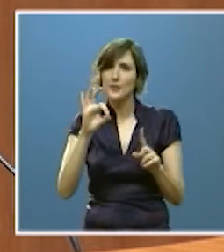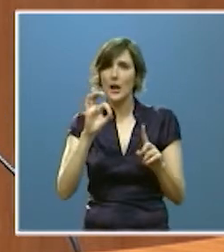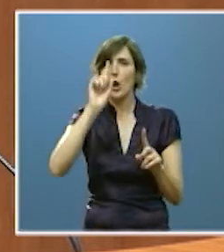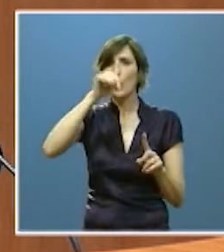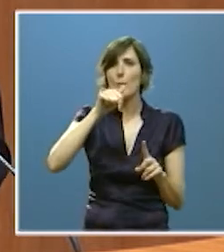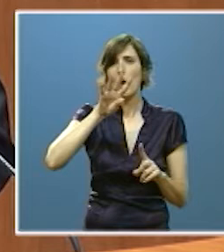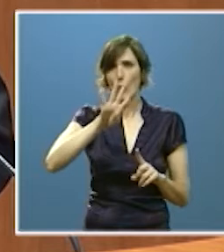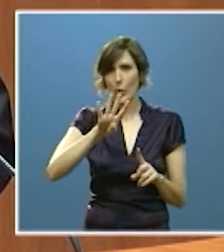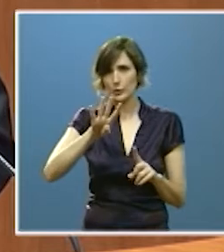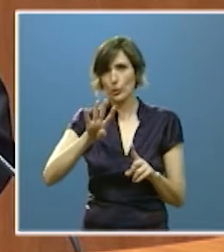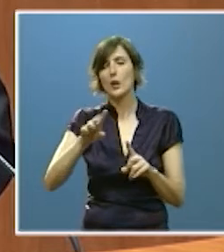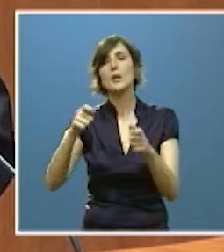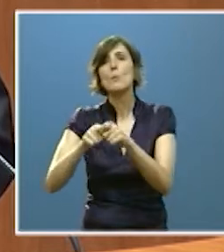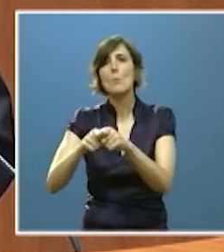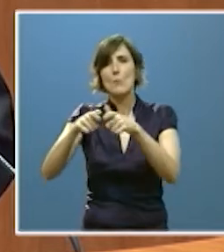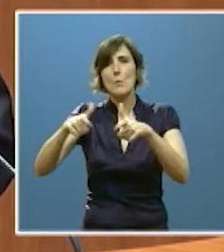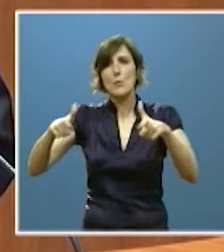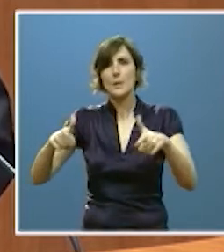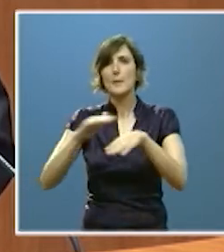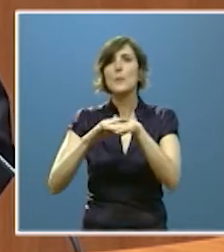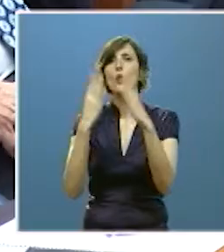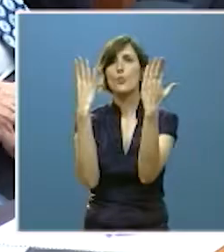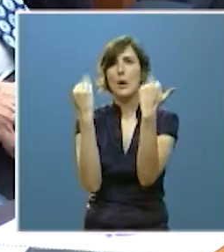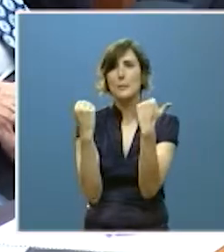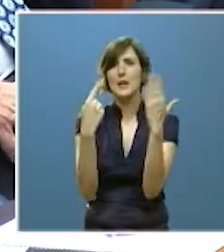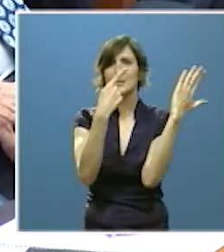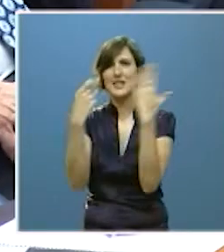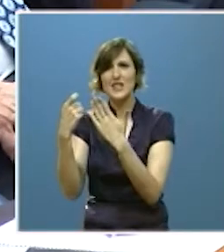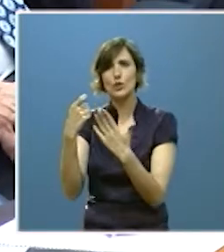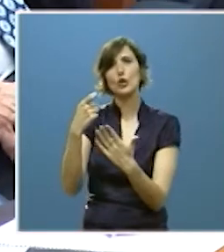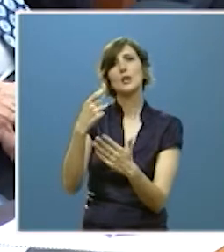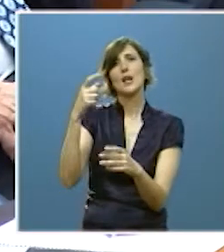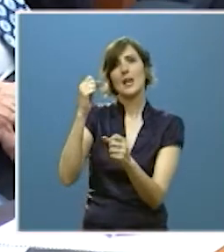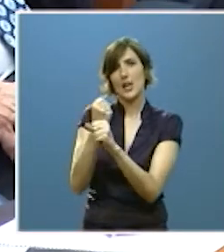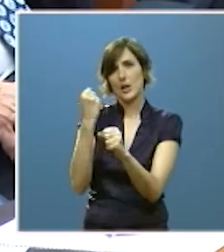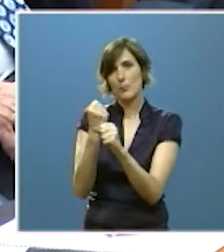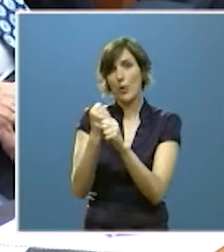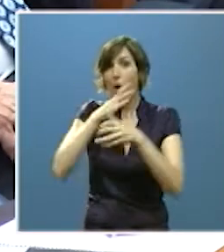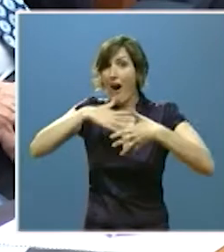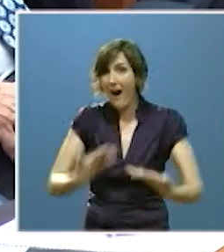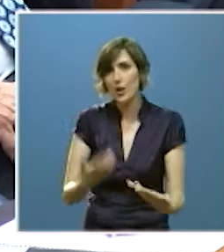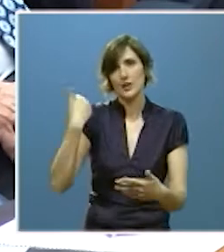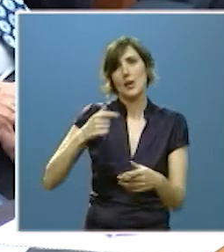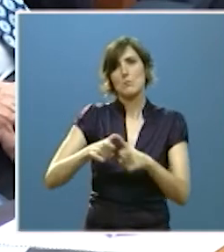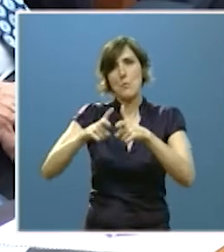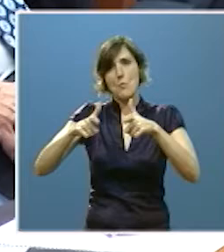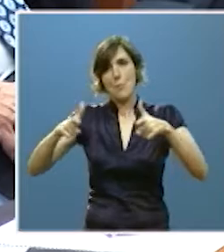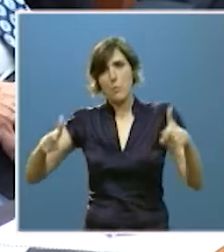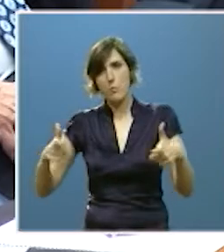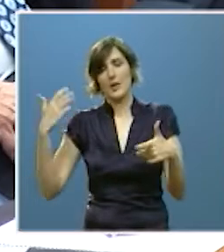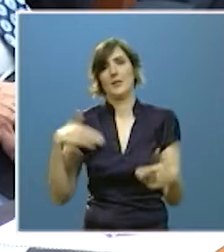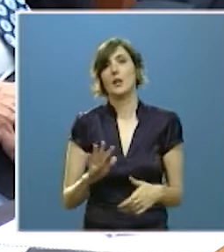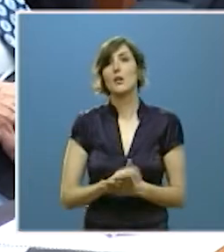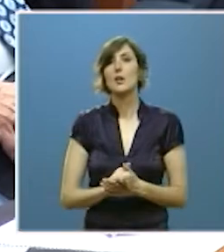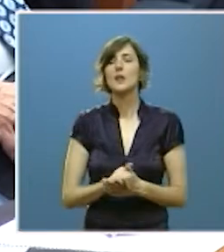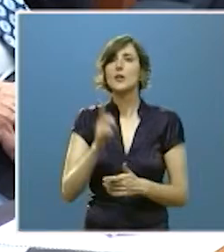creado en torno a 9.600 empleos en esta actividad en la presente legislatura se ha dado ya el